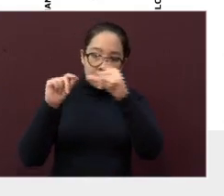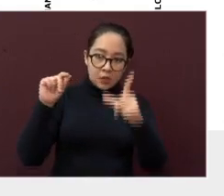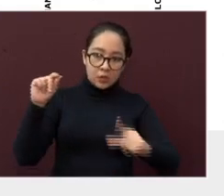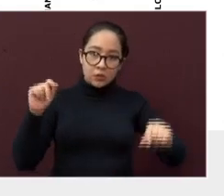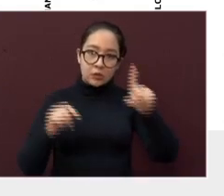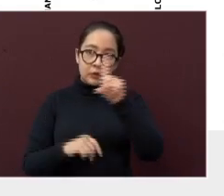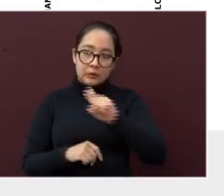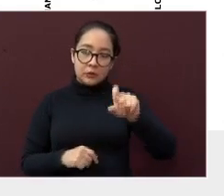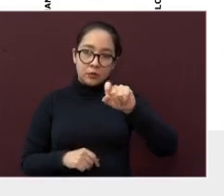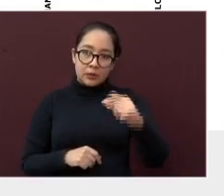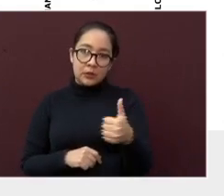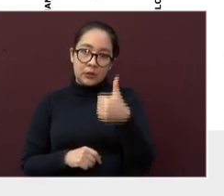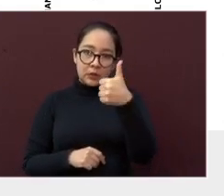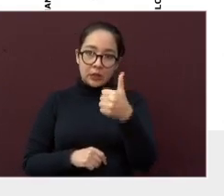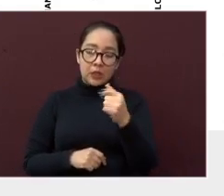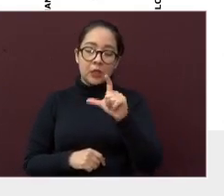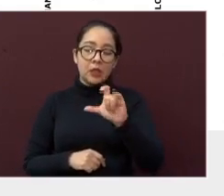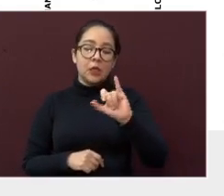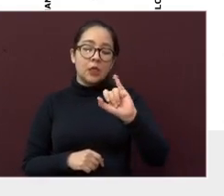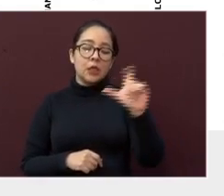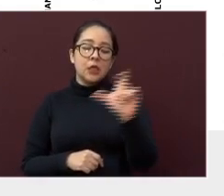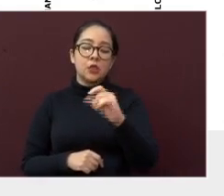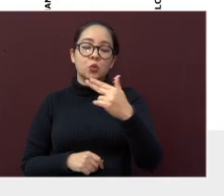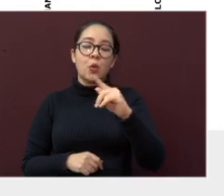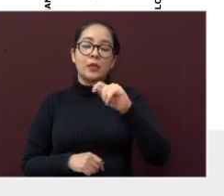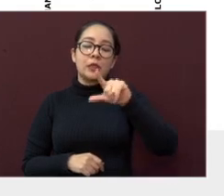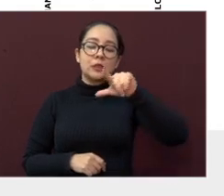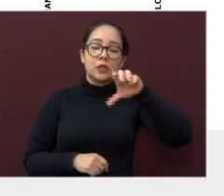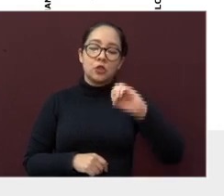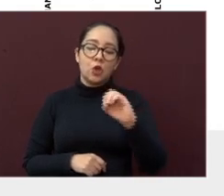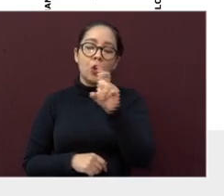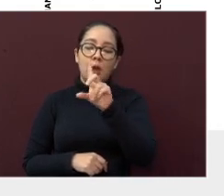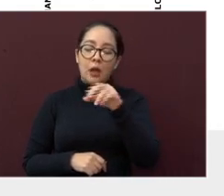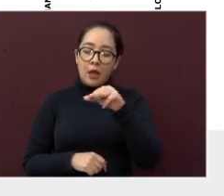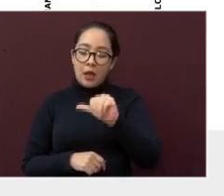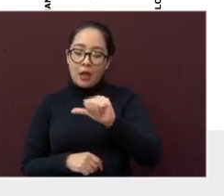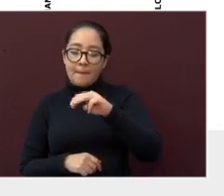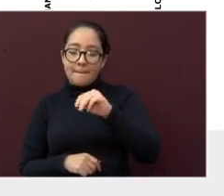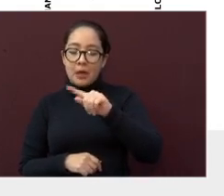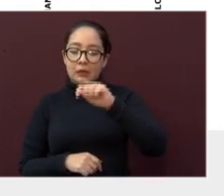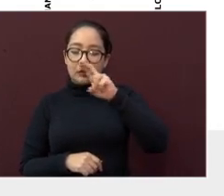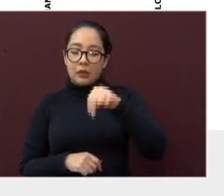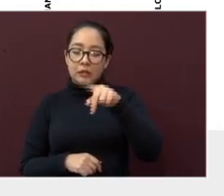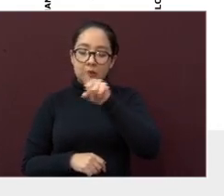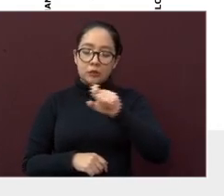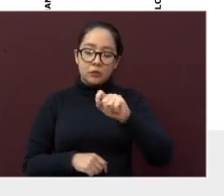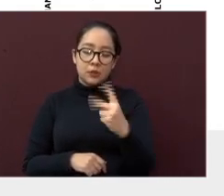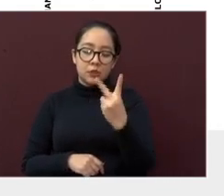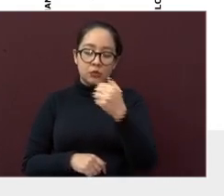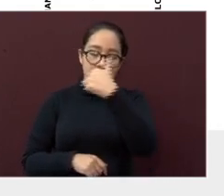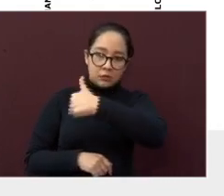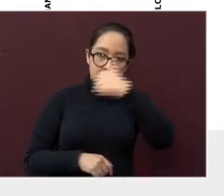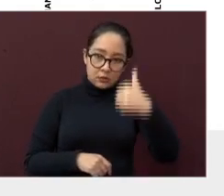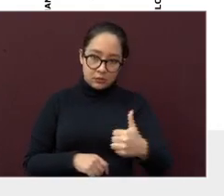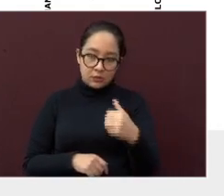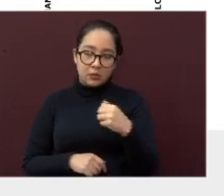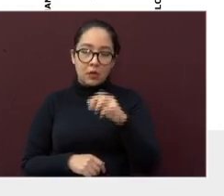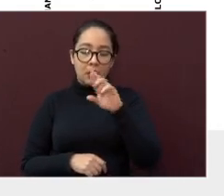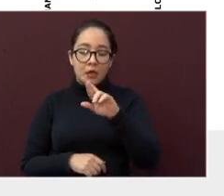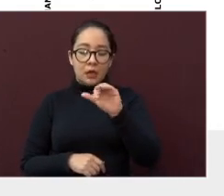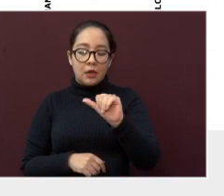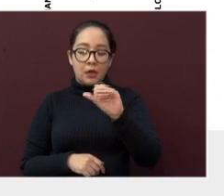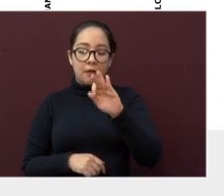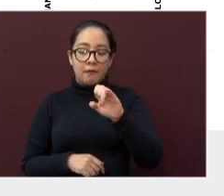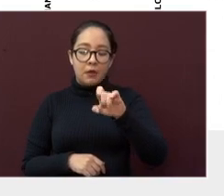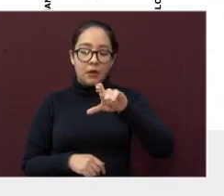126. Izhuatlancillo y Amatlán de los Reyes, 122 cada uno. Rafael Delgado,